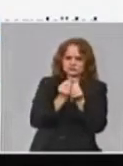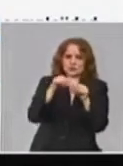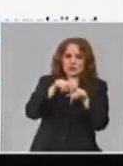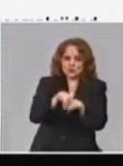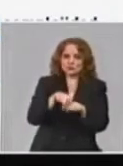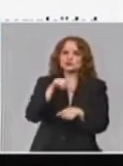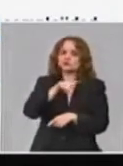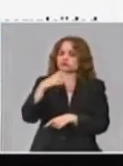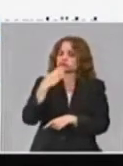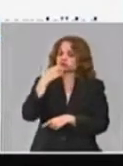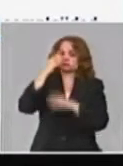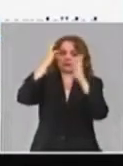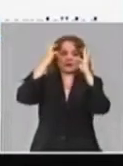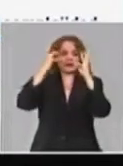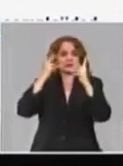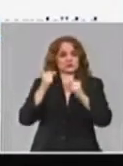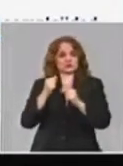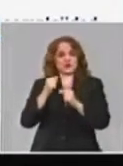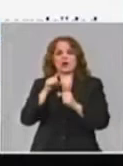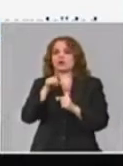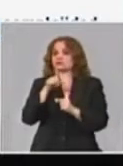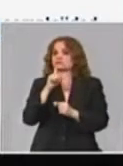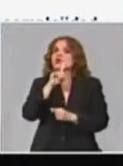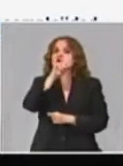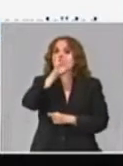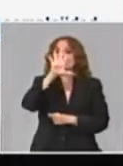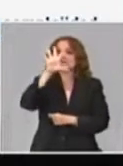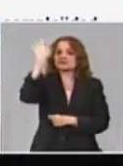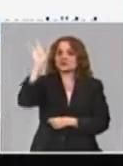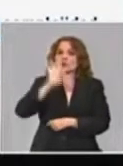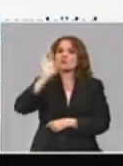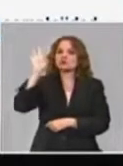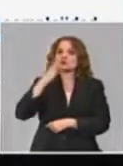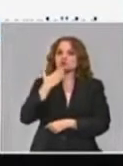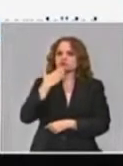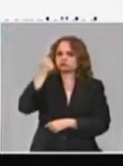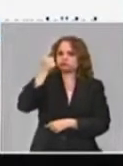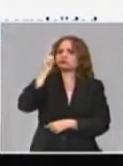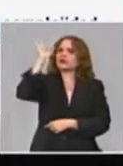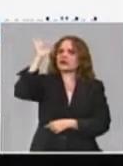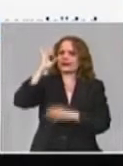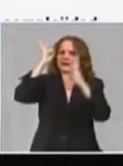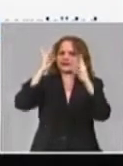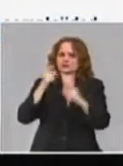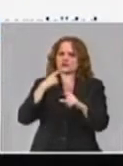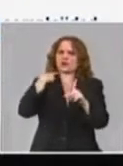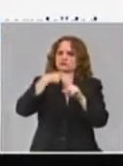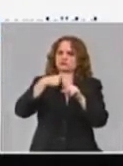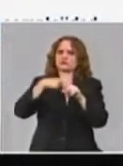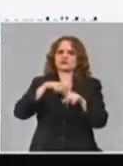muy buenos resultados y que más del 95% pues han estado sometidos.